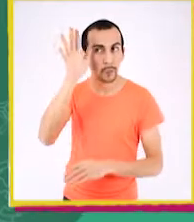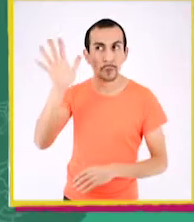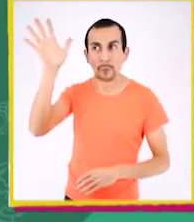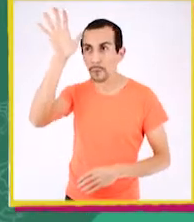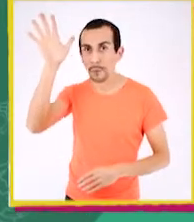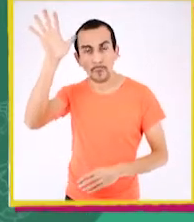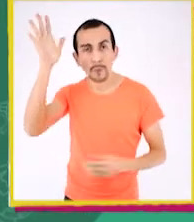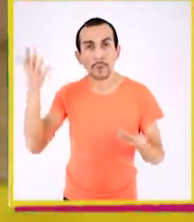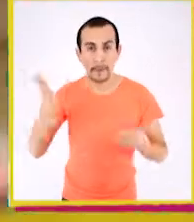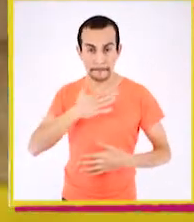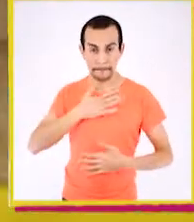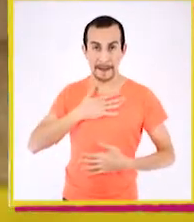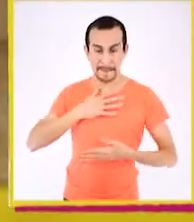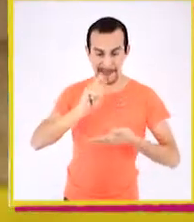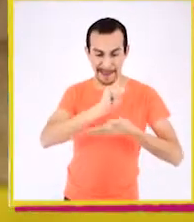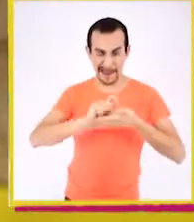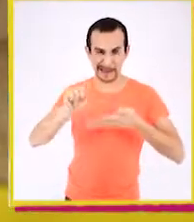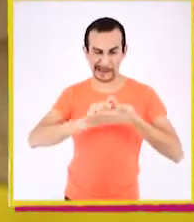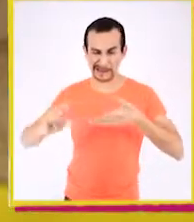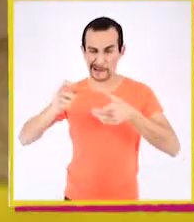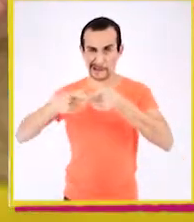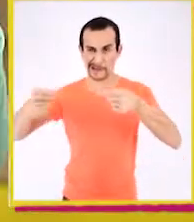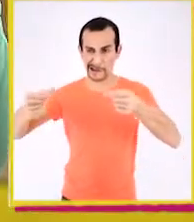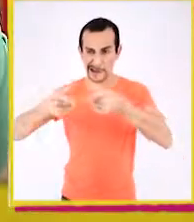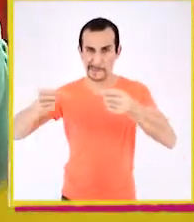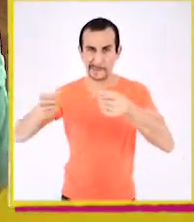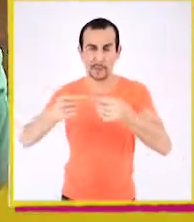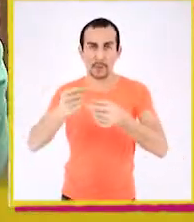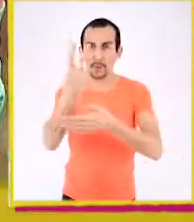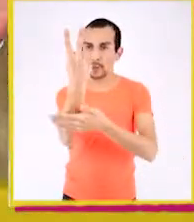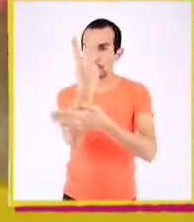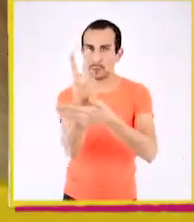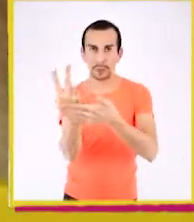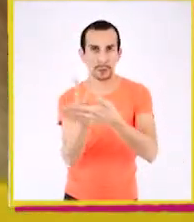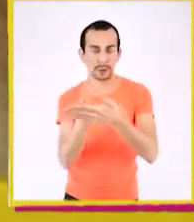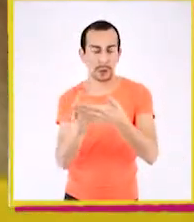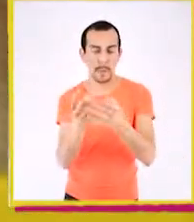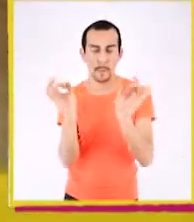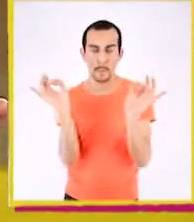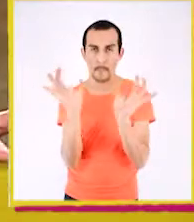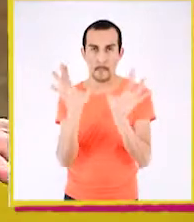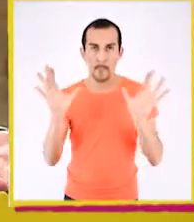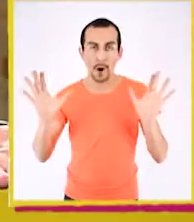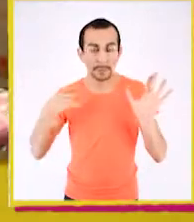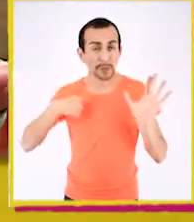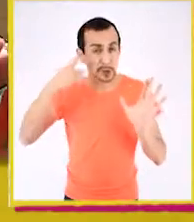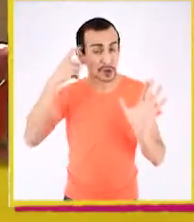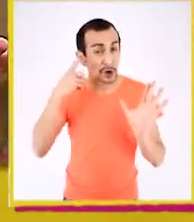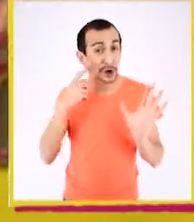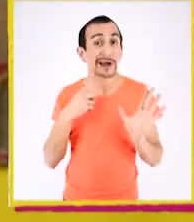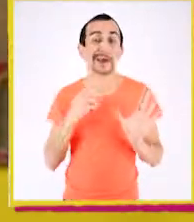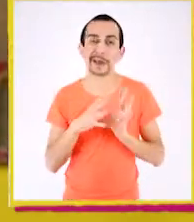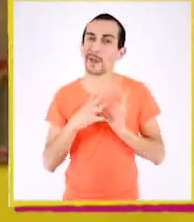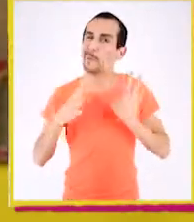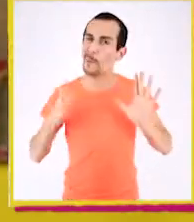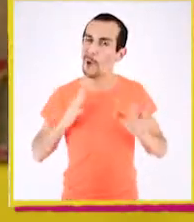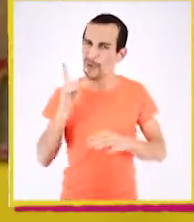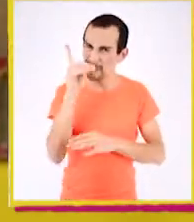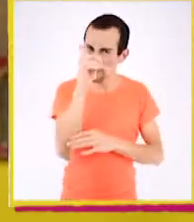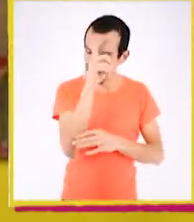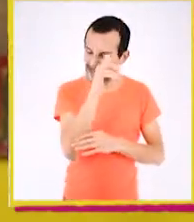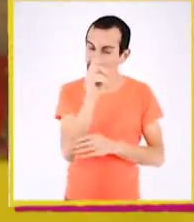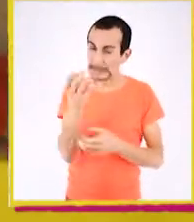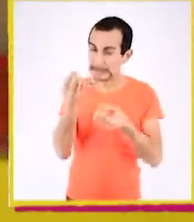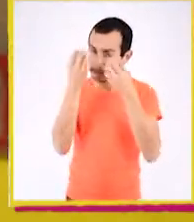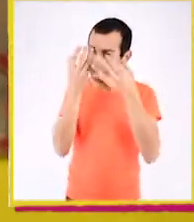¡Imagínense! Para mí, la escritura japonesa es una obra de arte maravillosa. Y creo que sería muy